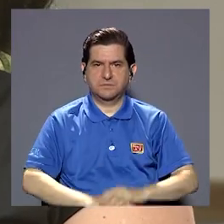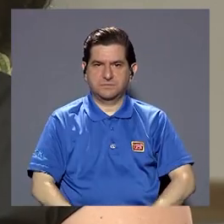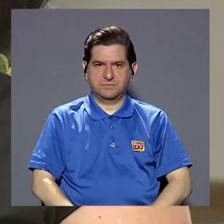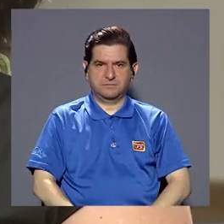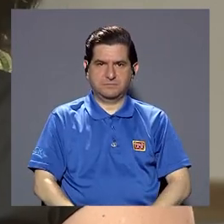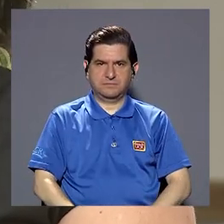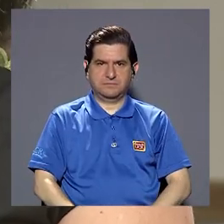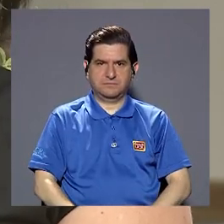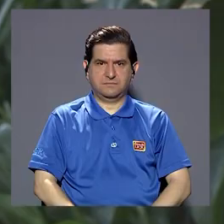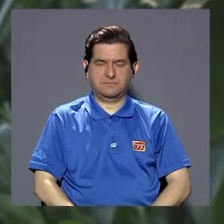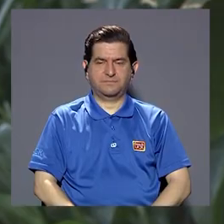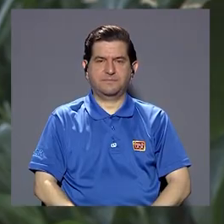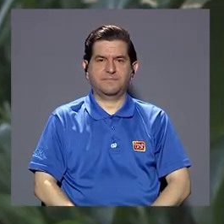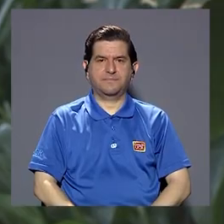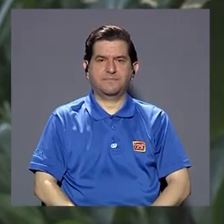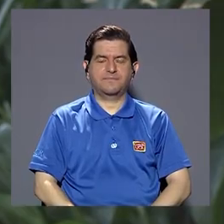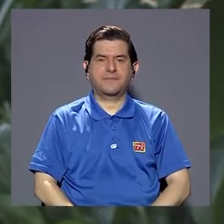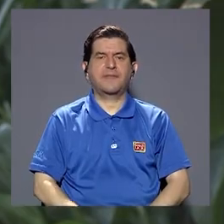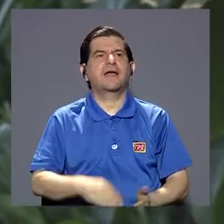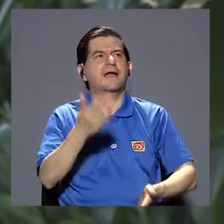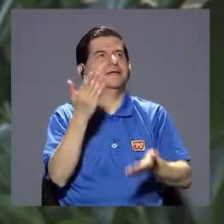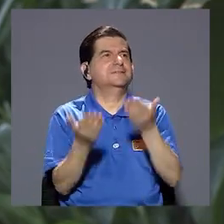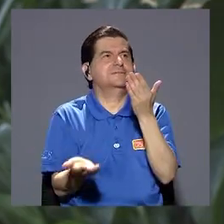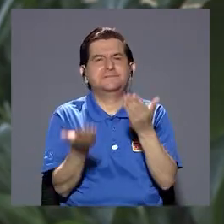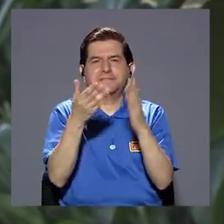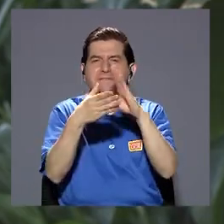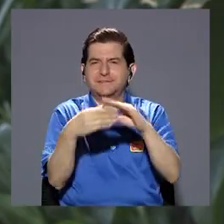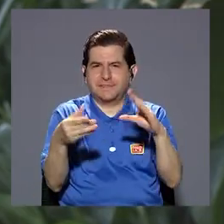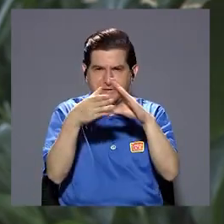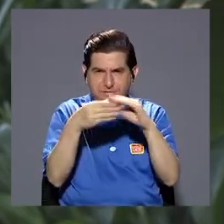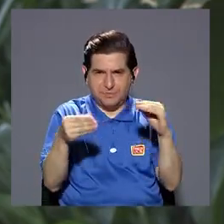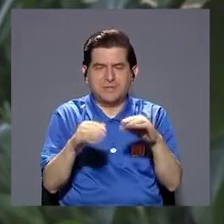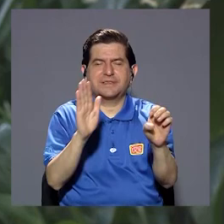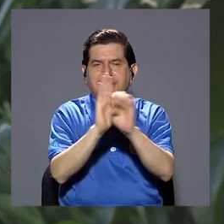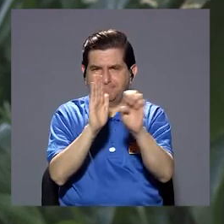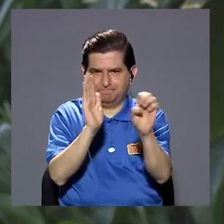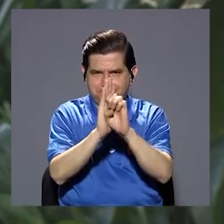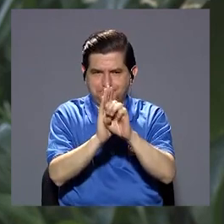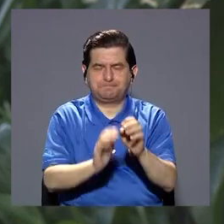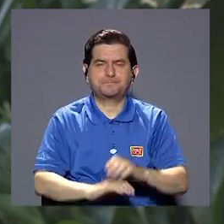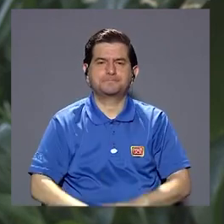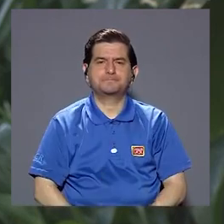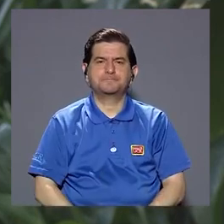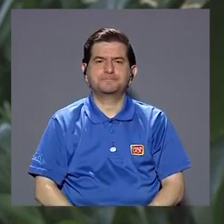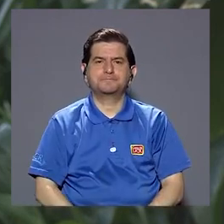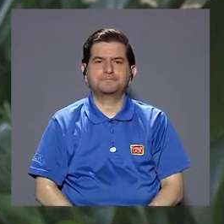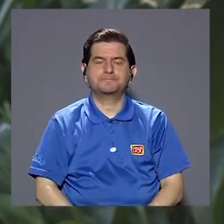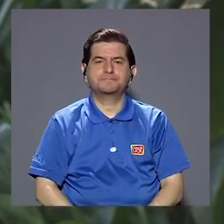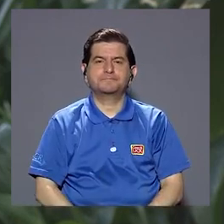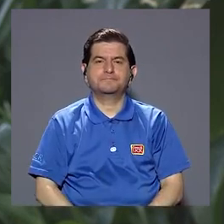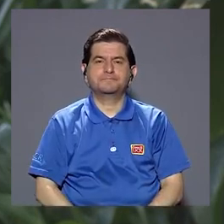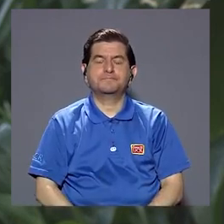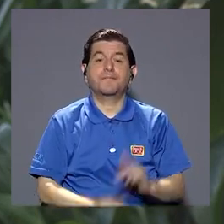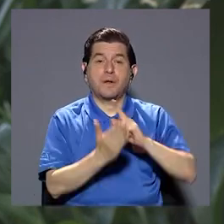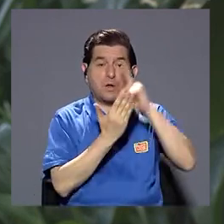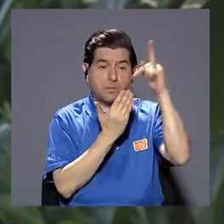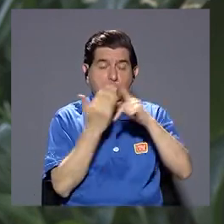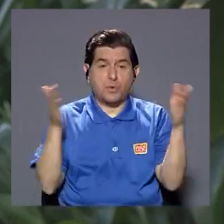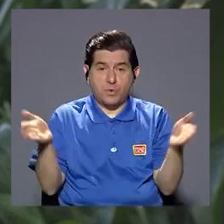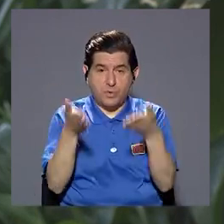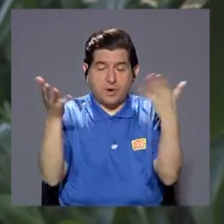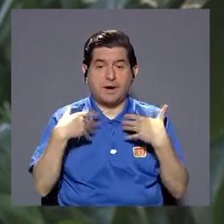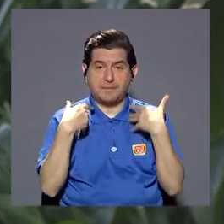población que van tal vez para comentarlo con unos ejemplos verdad específicamente porque